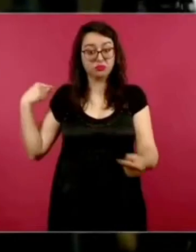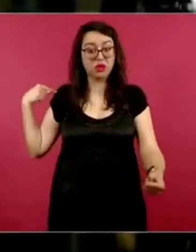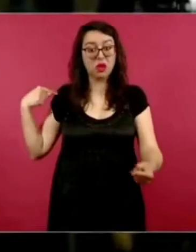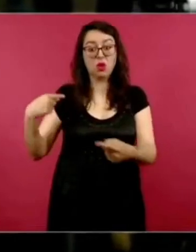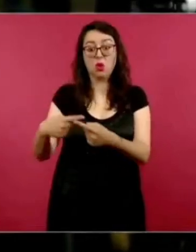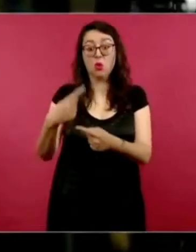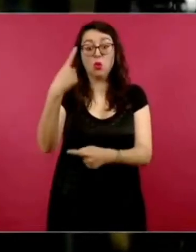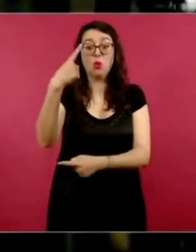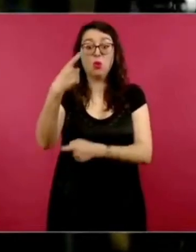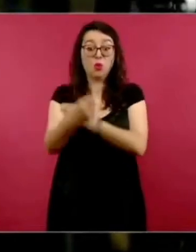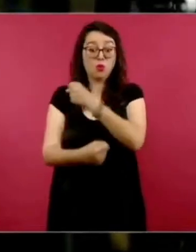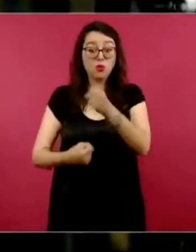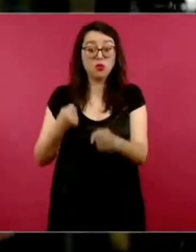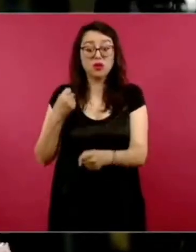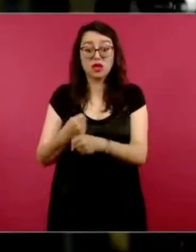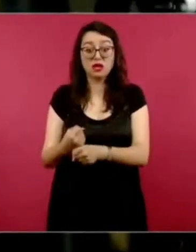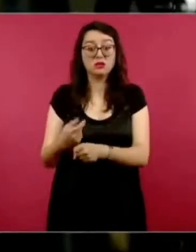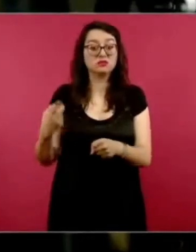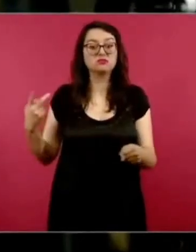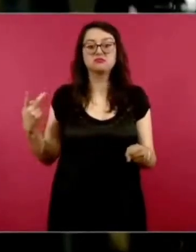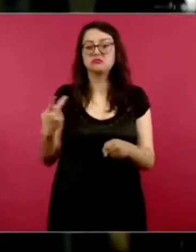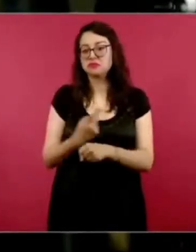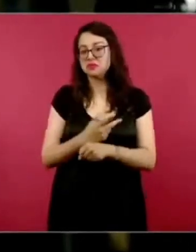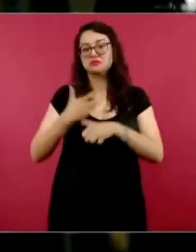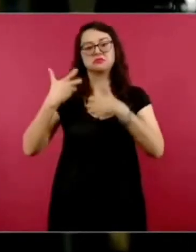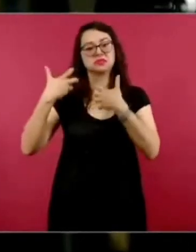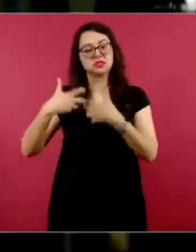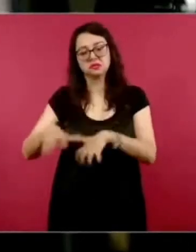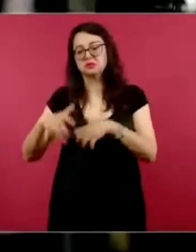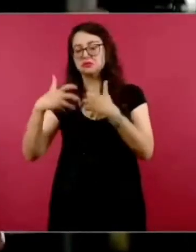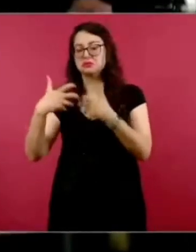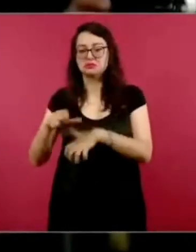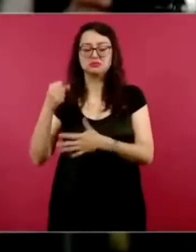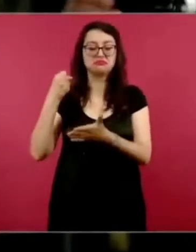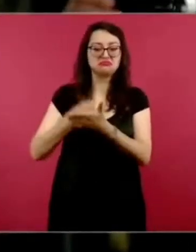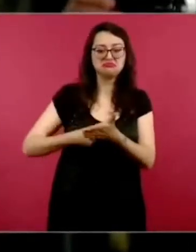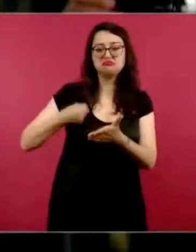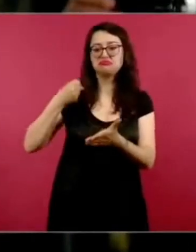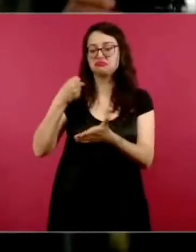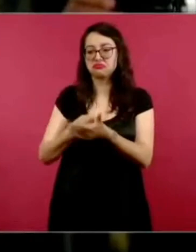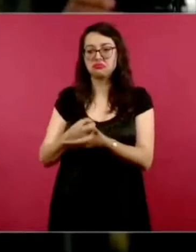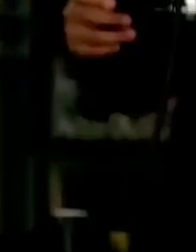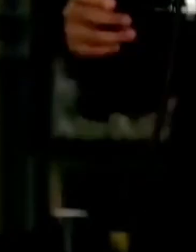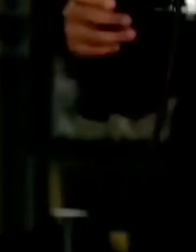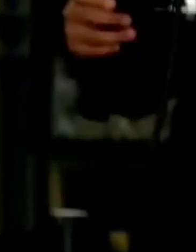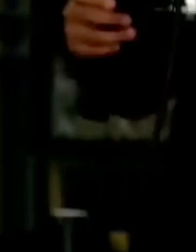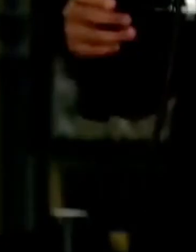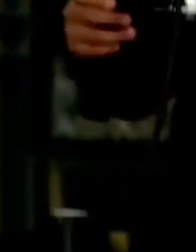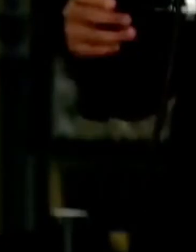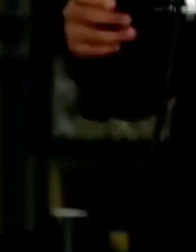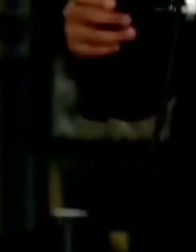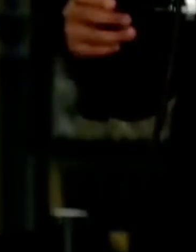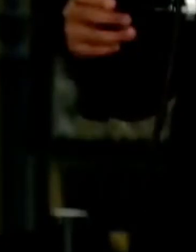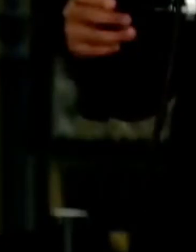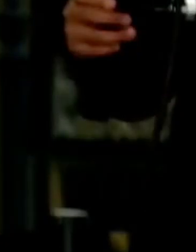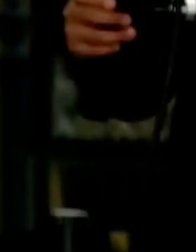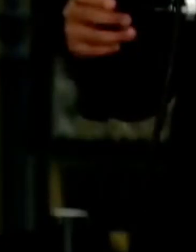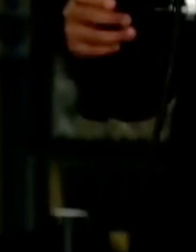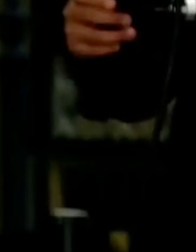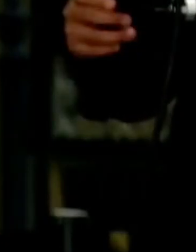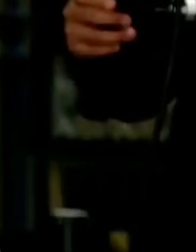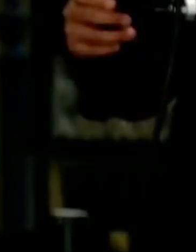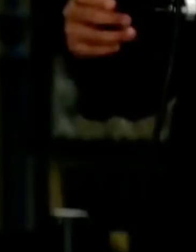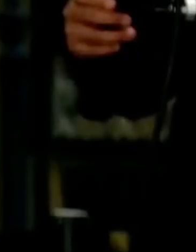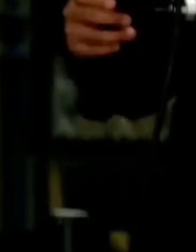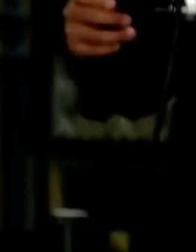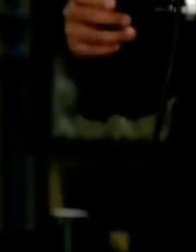Alfredo del Mazo, y han pasado por diversas manifestaciones para tratar de ser escuchados, se han sacado sangre, han cabalgado, incluso han hecho